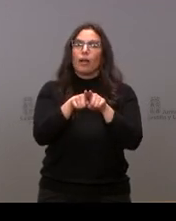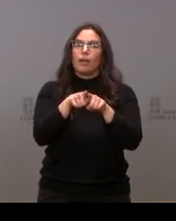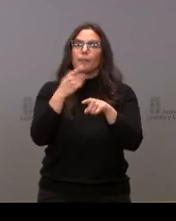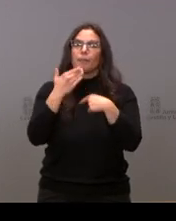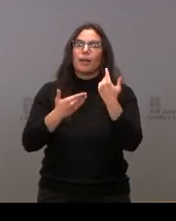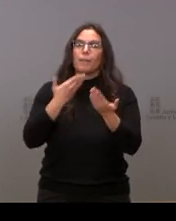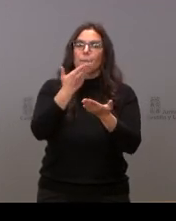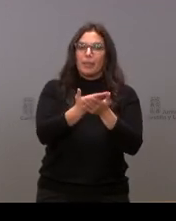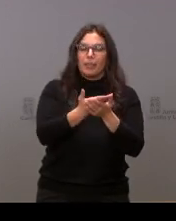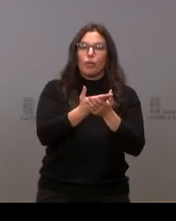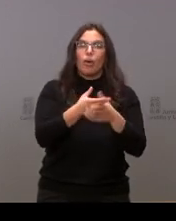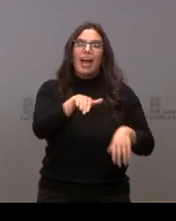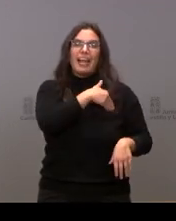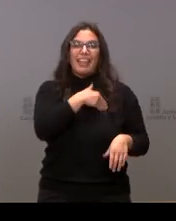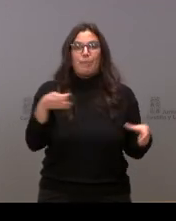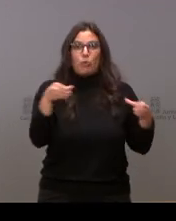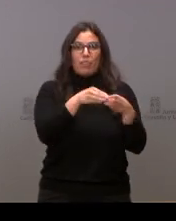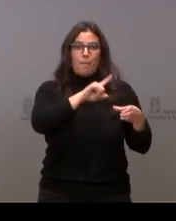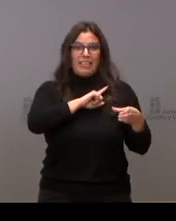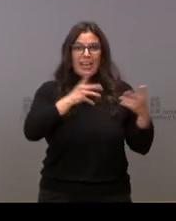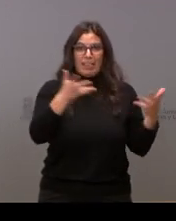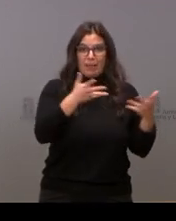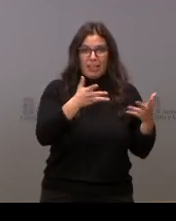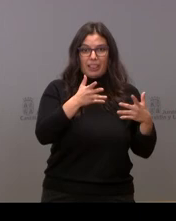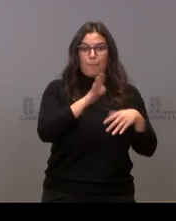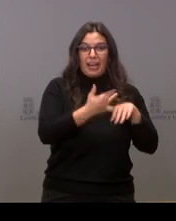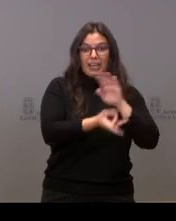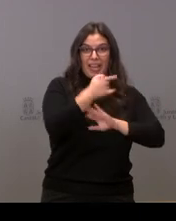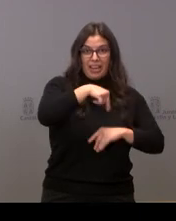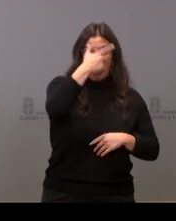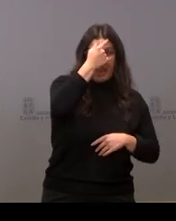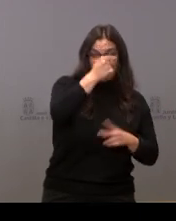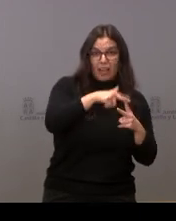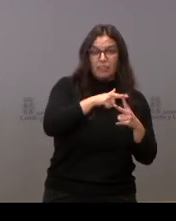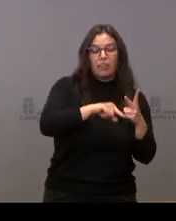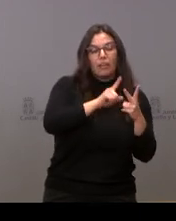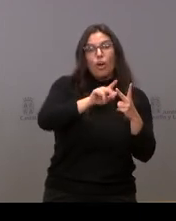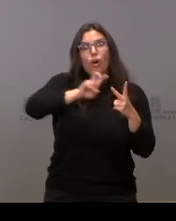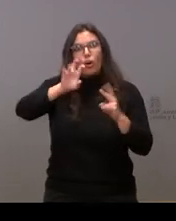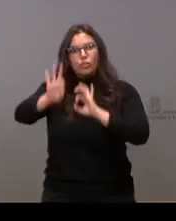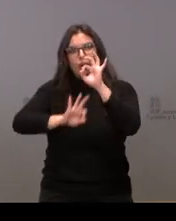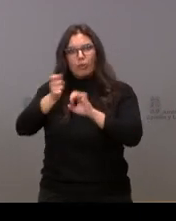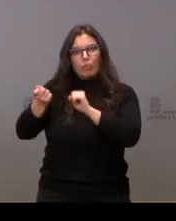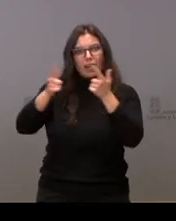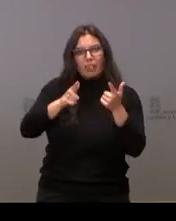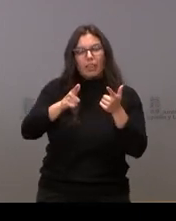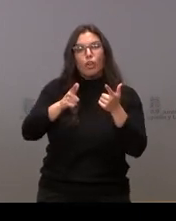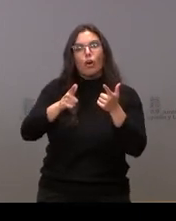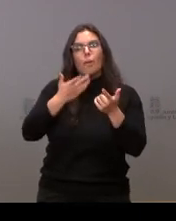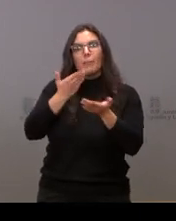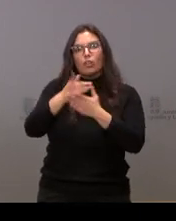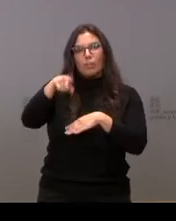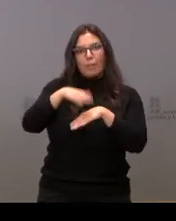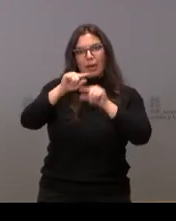de la UME para Ávila, si se va a solicitar o se ha solicitado algún otro organismo similar para Segovia.